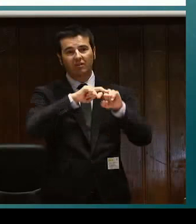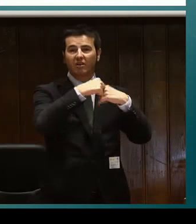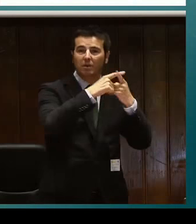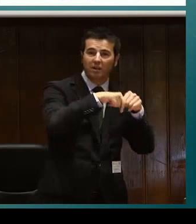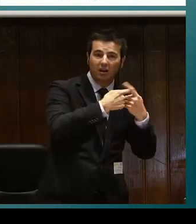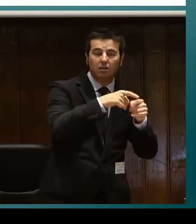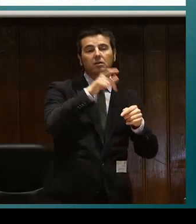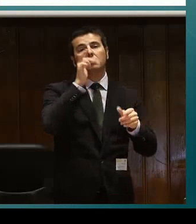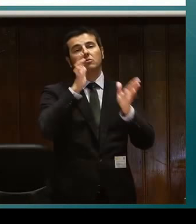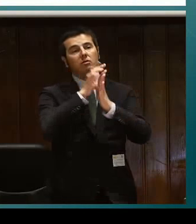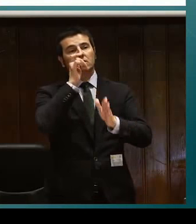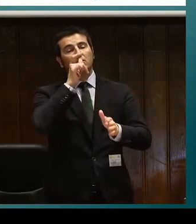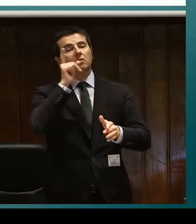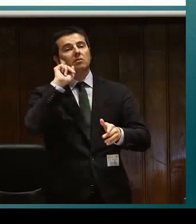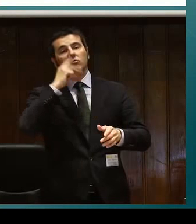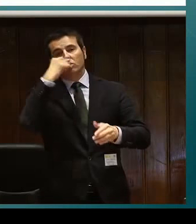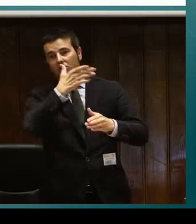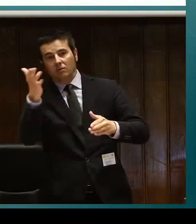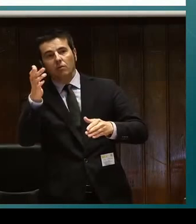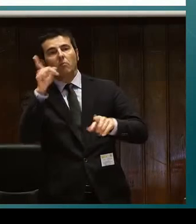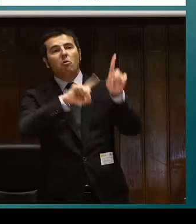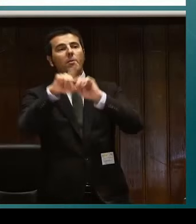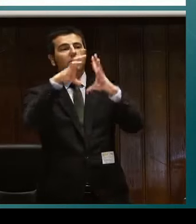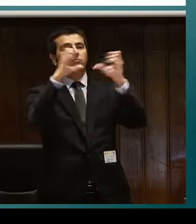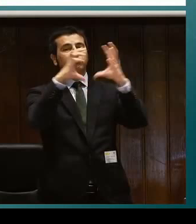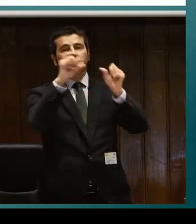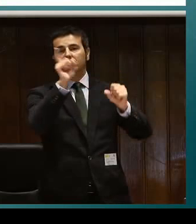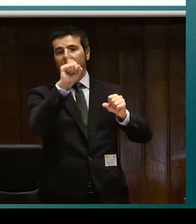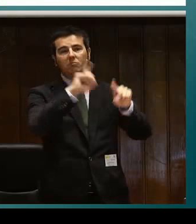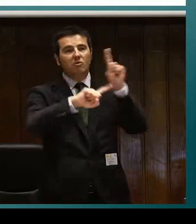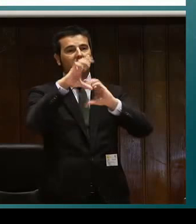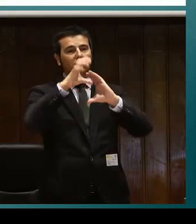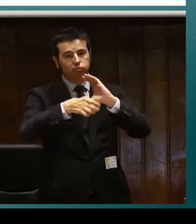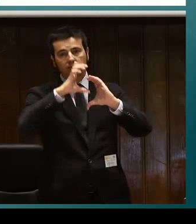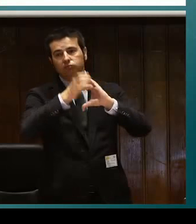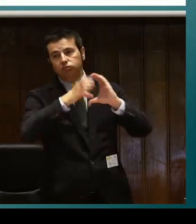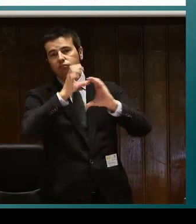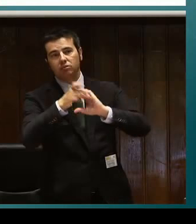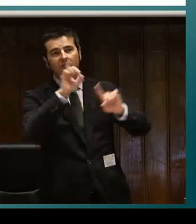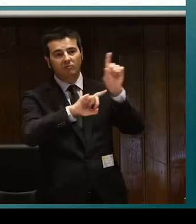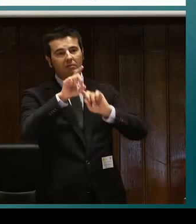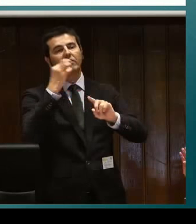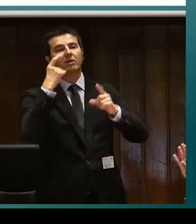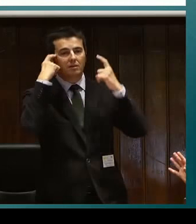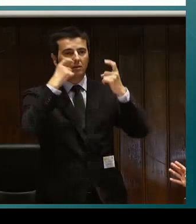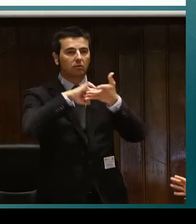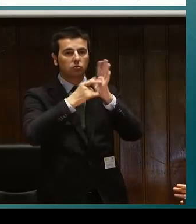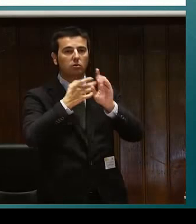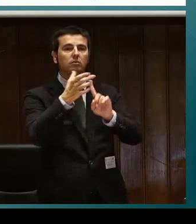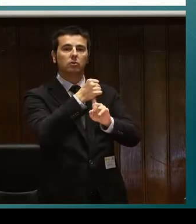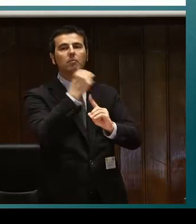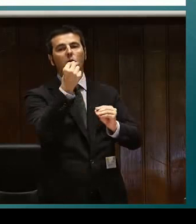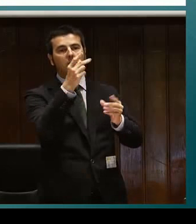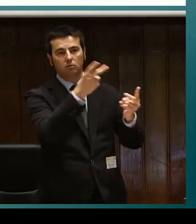que sea el sitio esté adaptado luego tenemos la figura del psicólogo o psicóloga